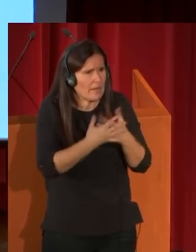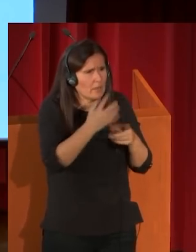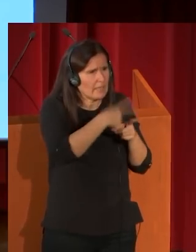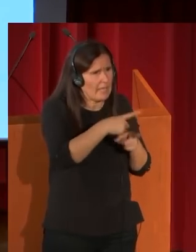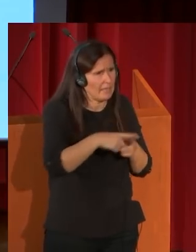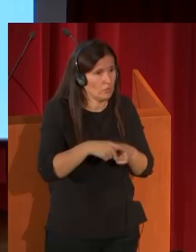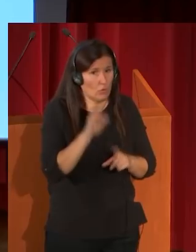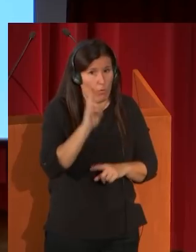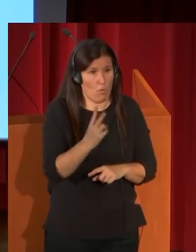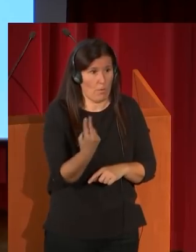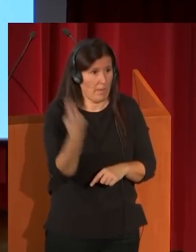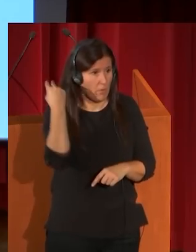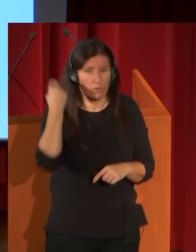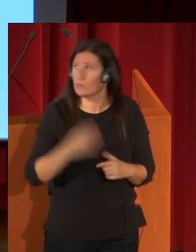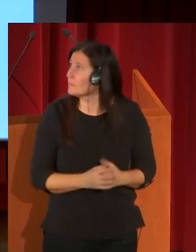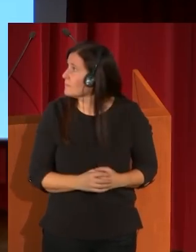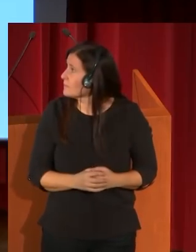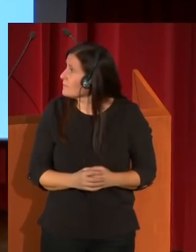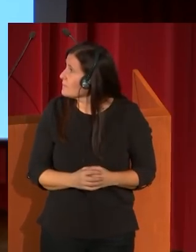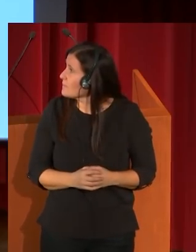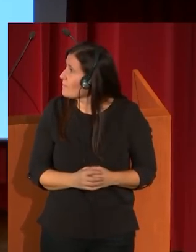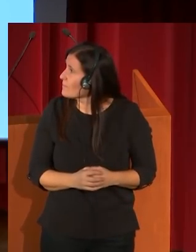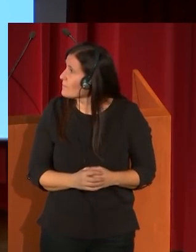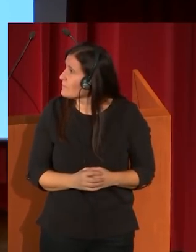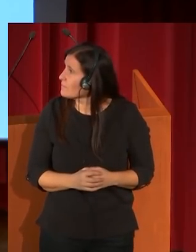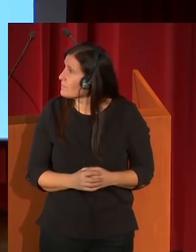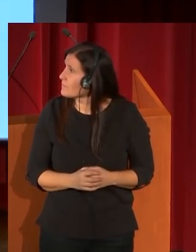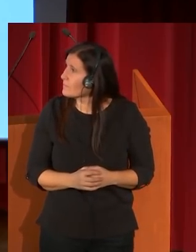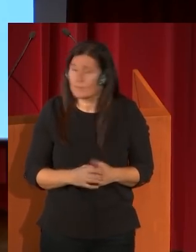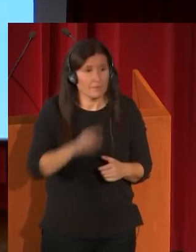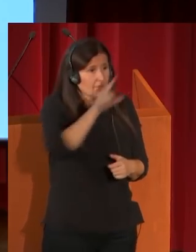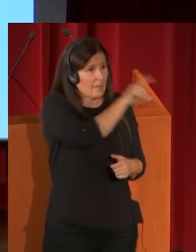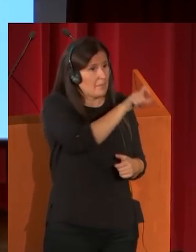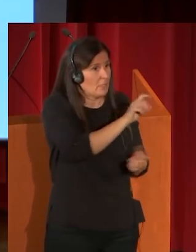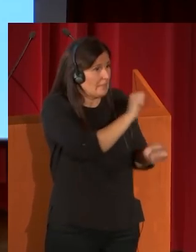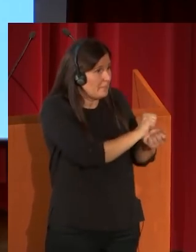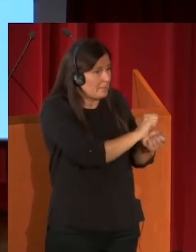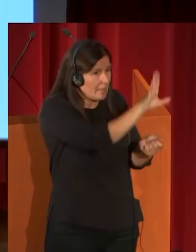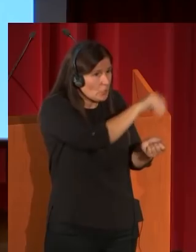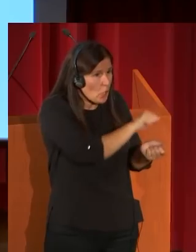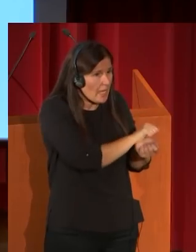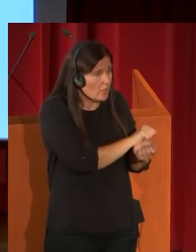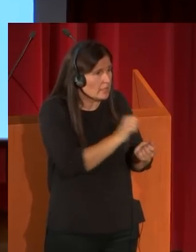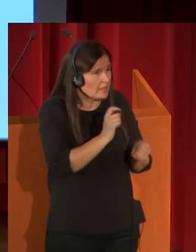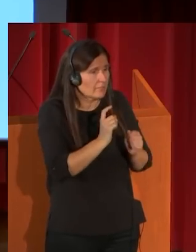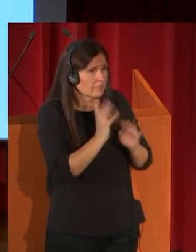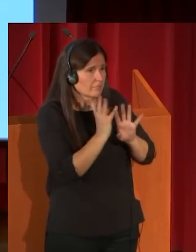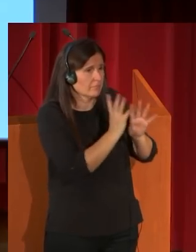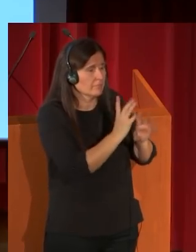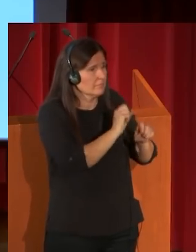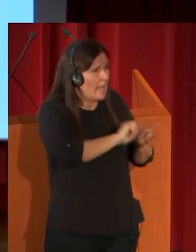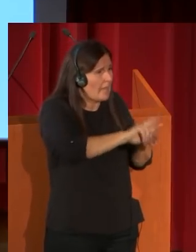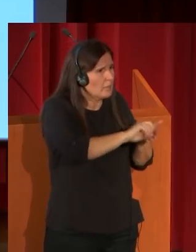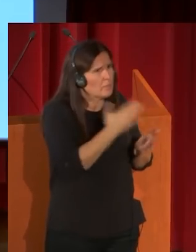vemos aquí en esta cisterna, también estos prisioneros que caminan al fondo casi como sombras.